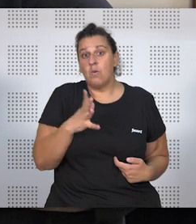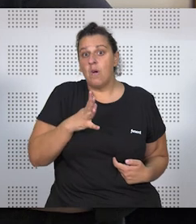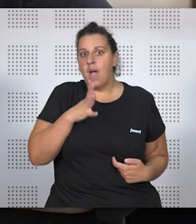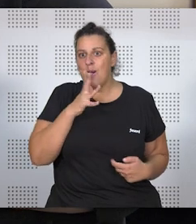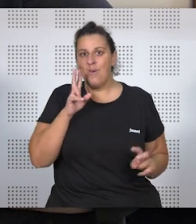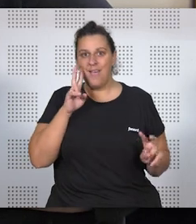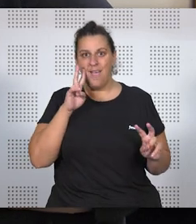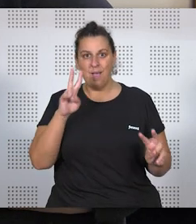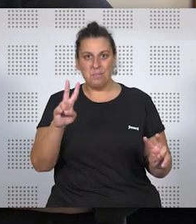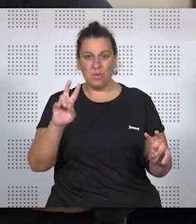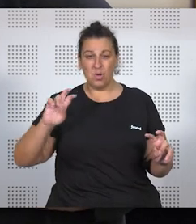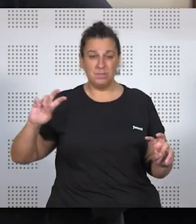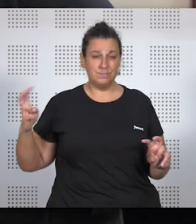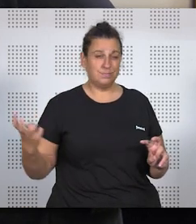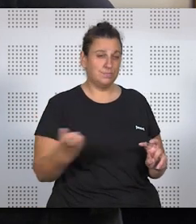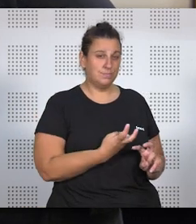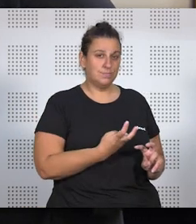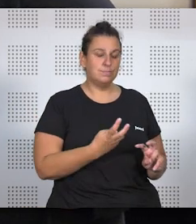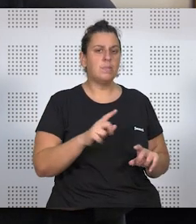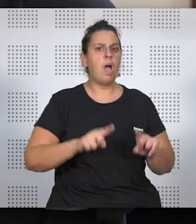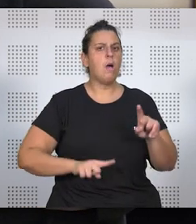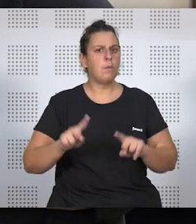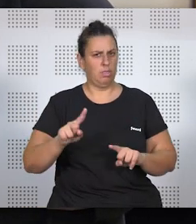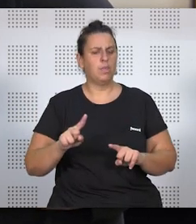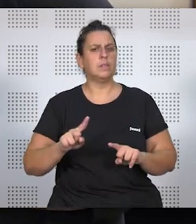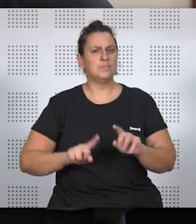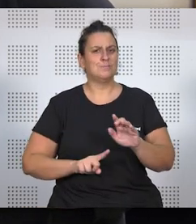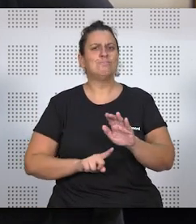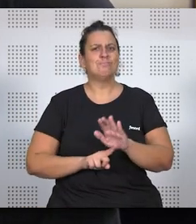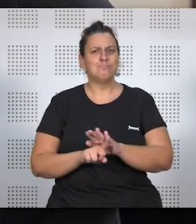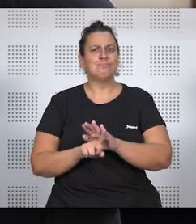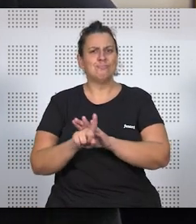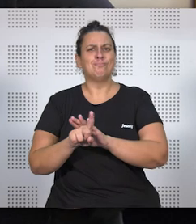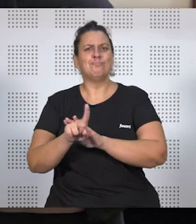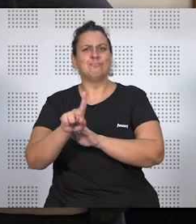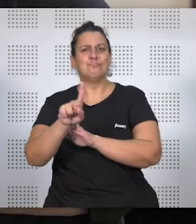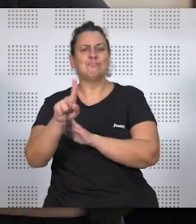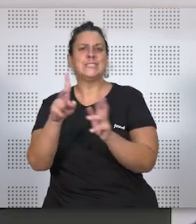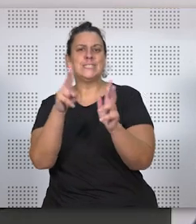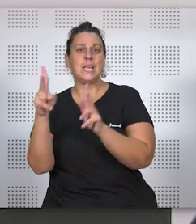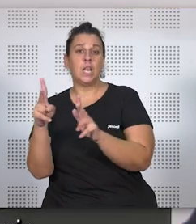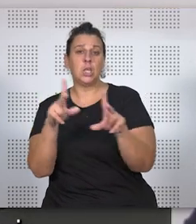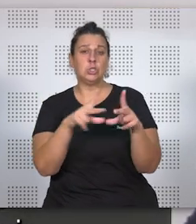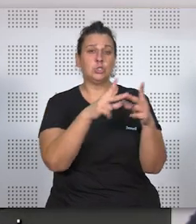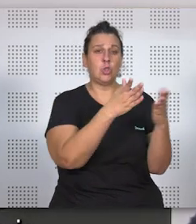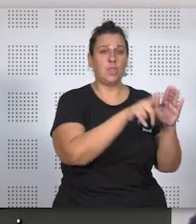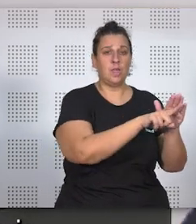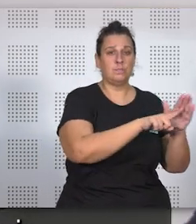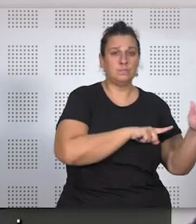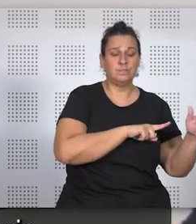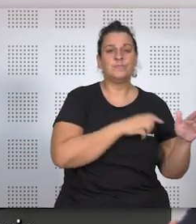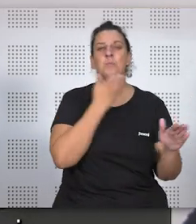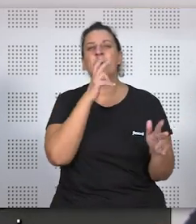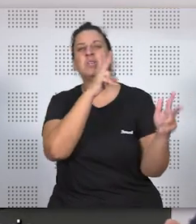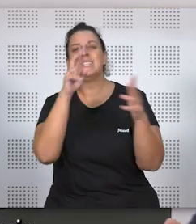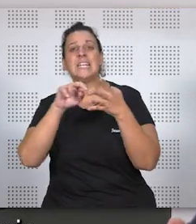mostrando una enorme diversidad, y a veces avanzando cosas que todavía no están tan implantadas en la sociedad. Como ejemplo Transparent, ¿no?,